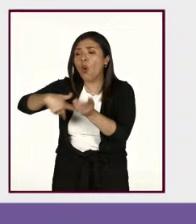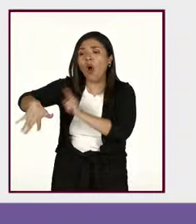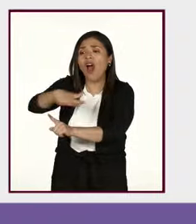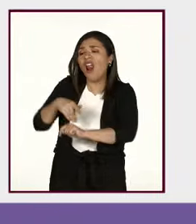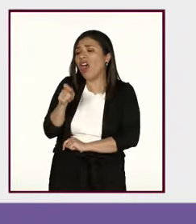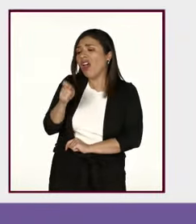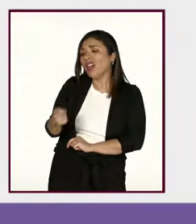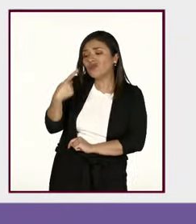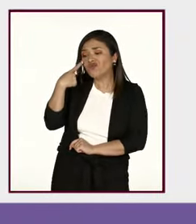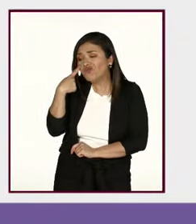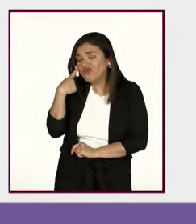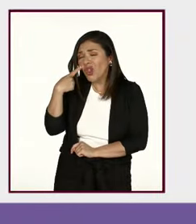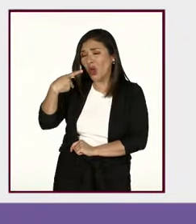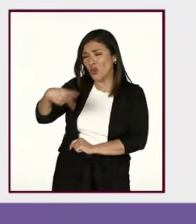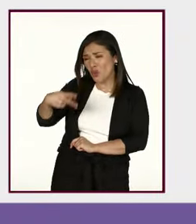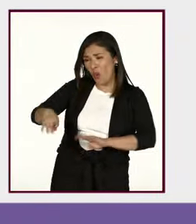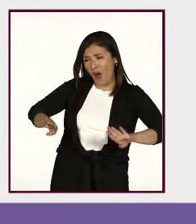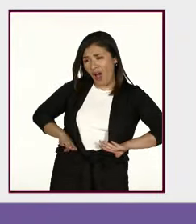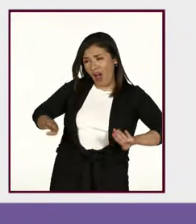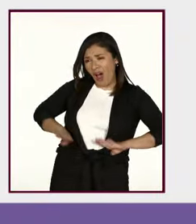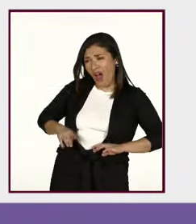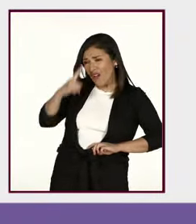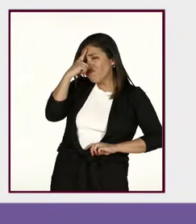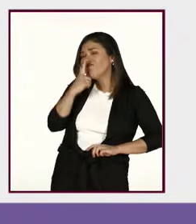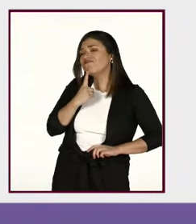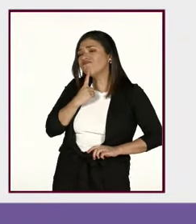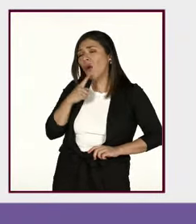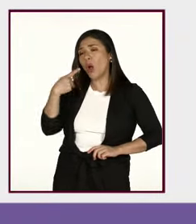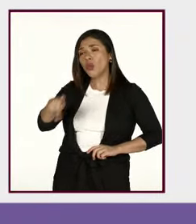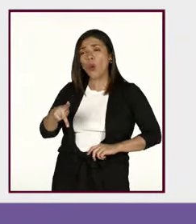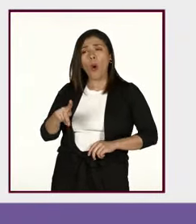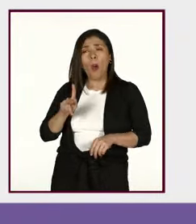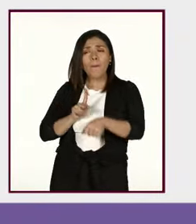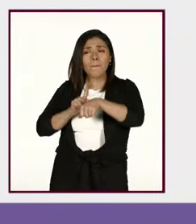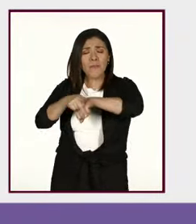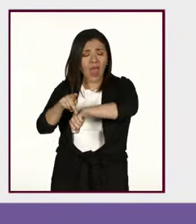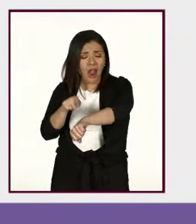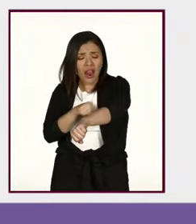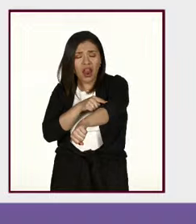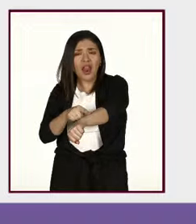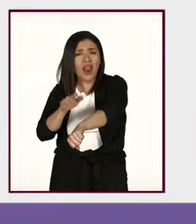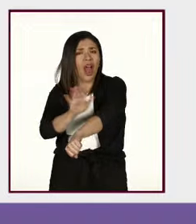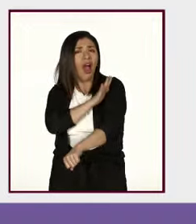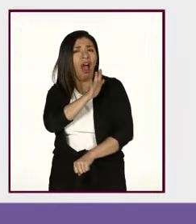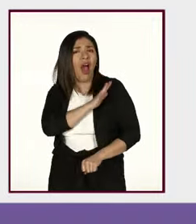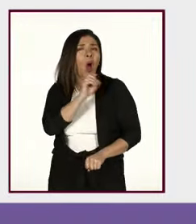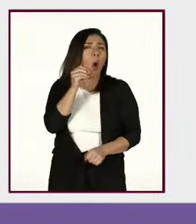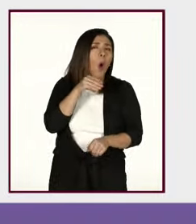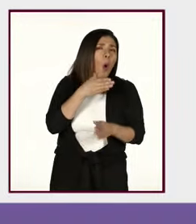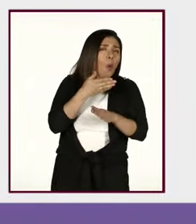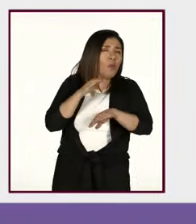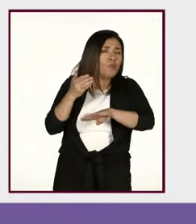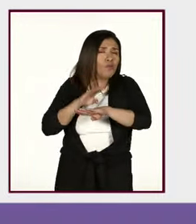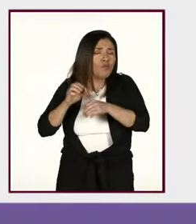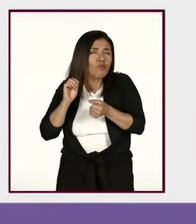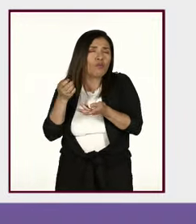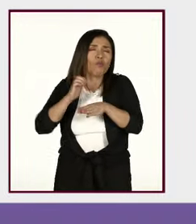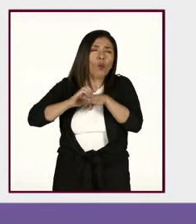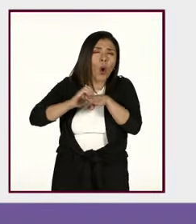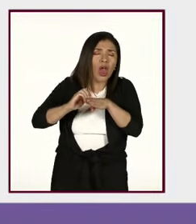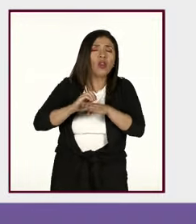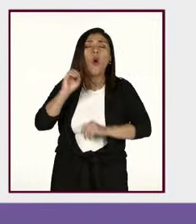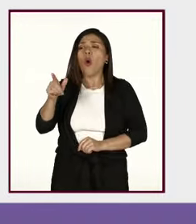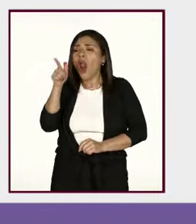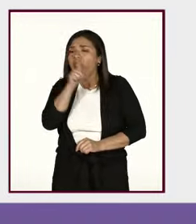a sus rasgos, a su color de la piel, a la lengua a la que hablamos. Y es muy lamentable